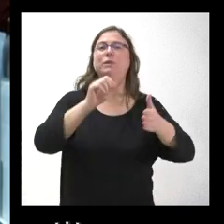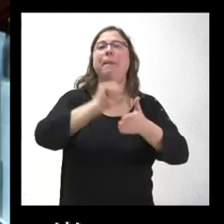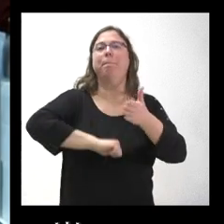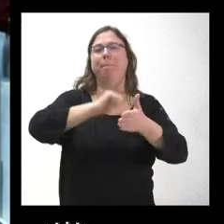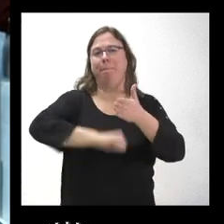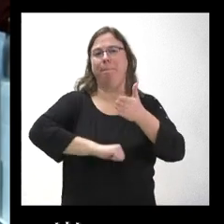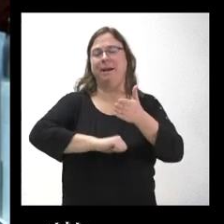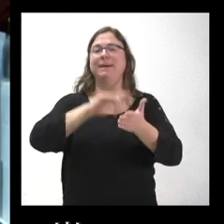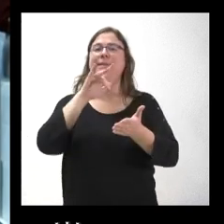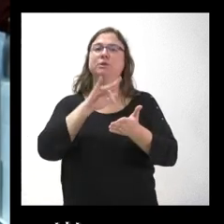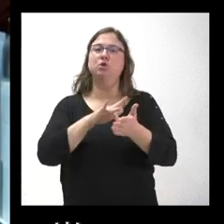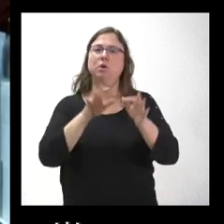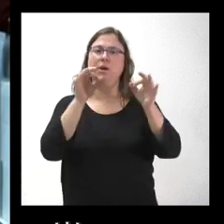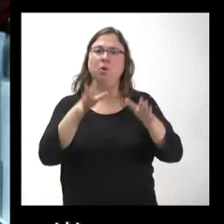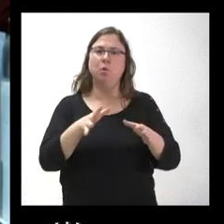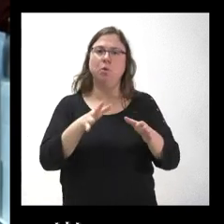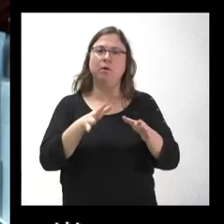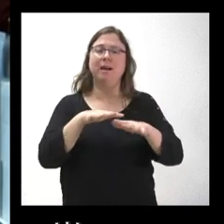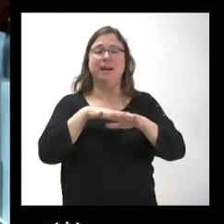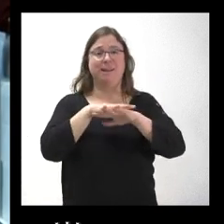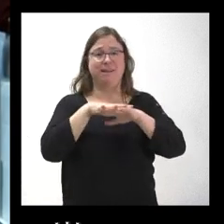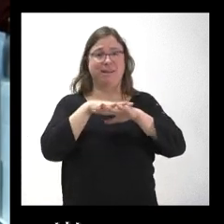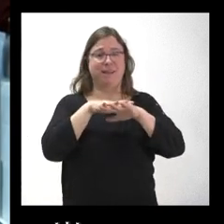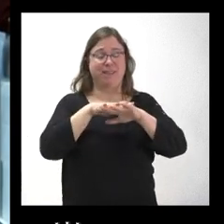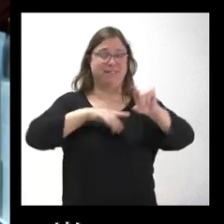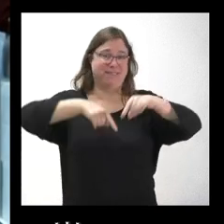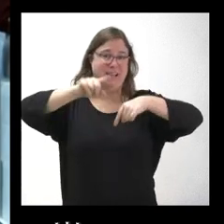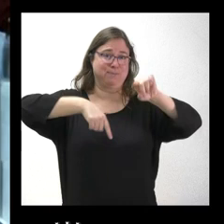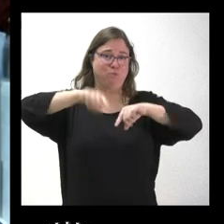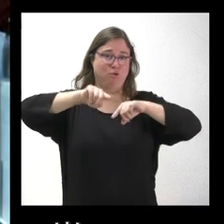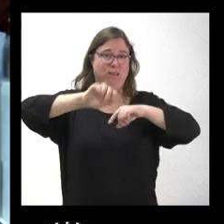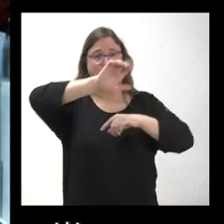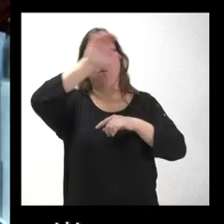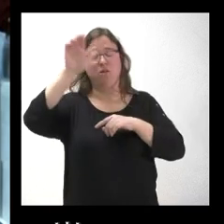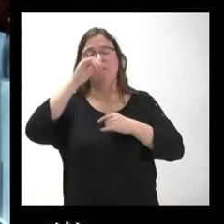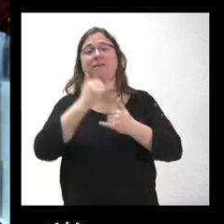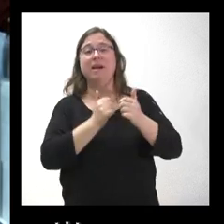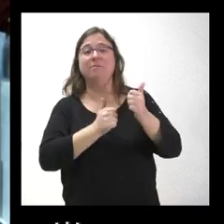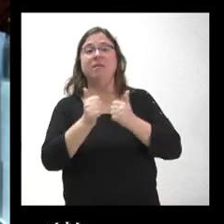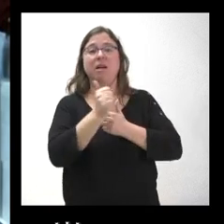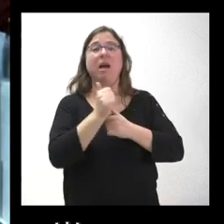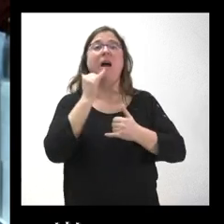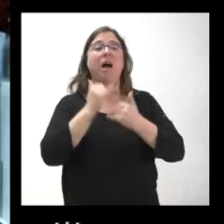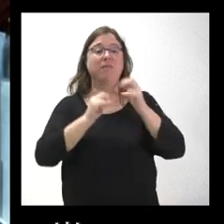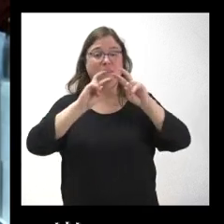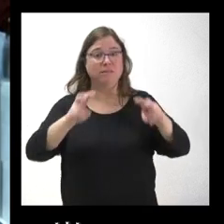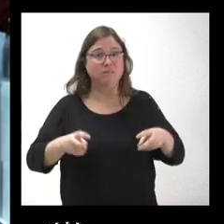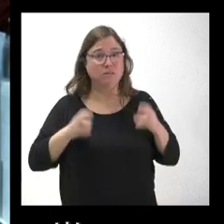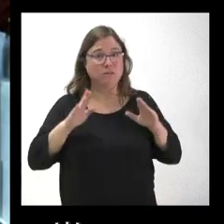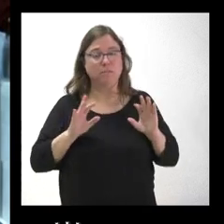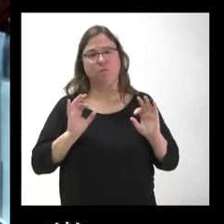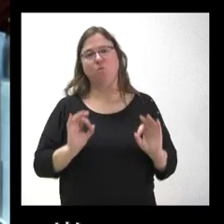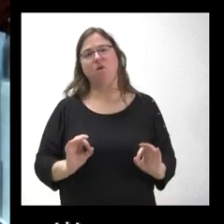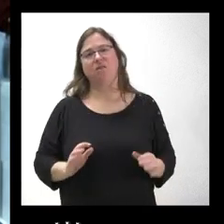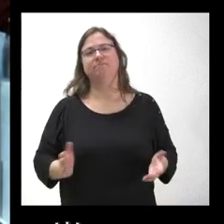la red trans-europea de transportes. La van a priorizar un poco y la última actualización parece que la deja igual. No